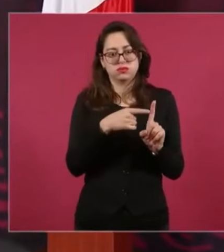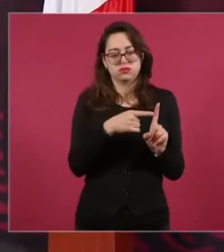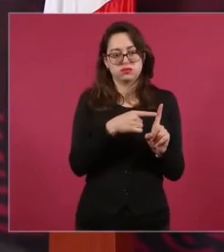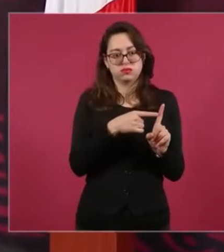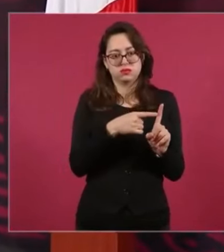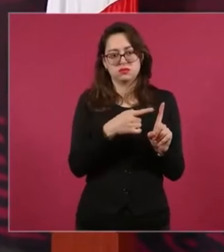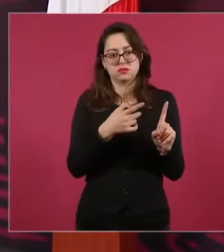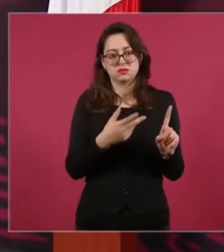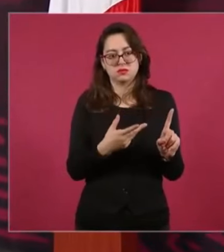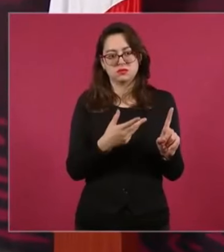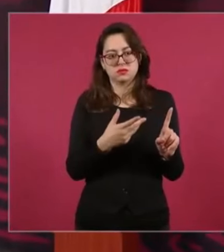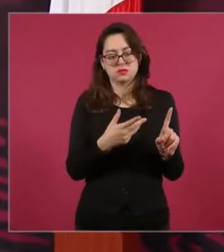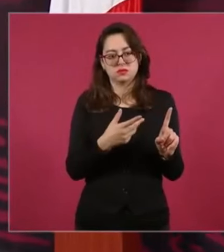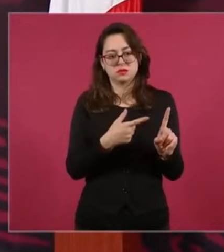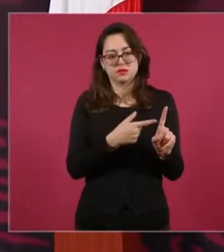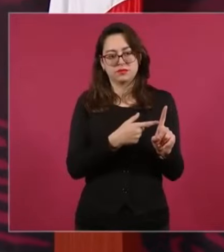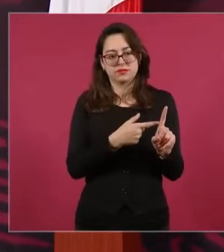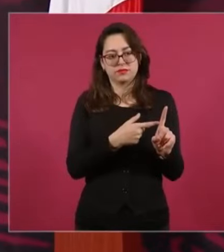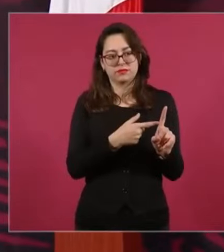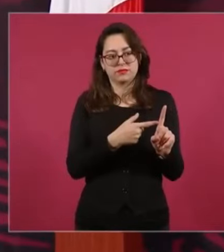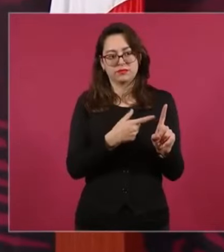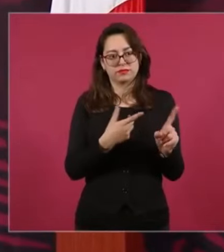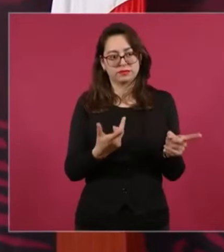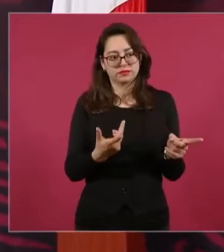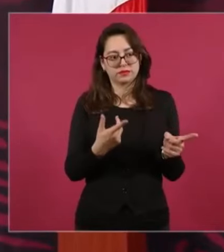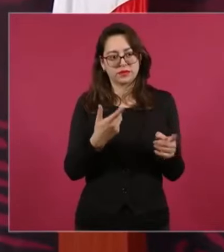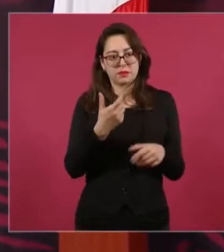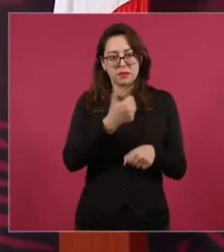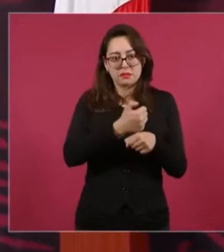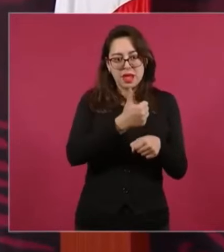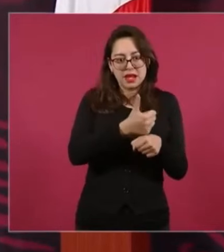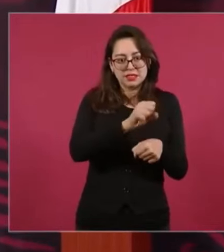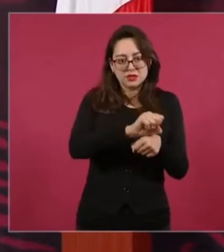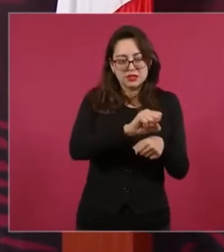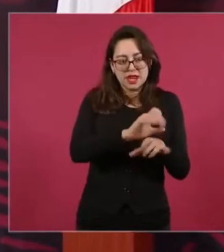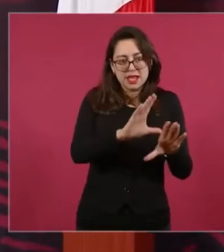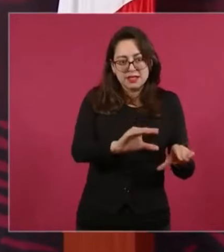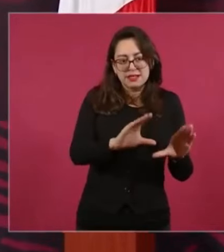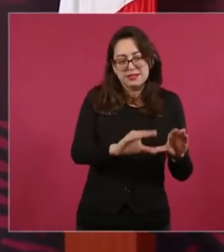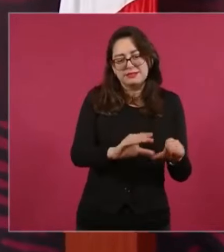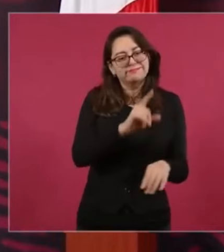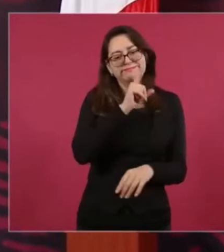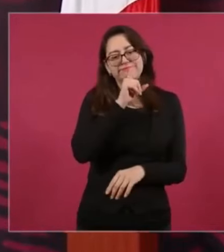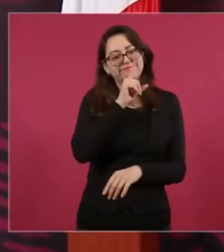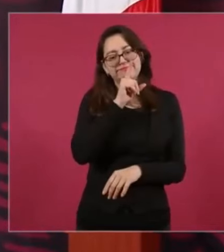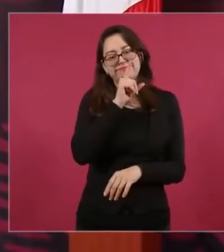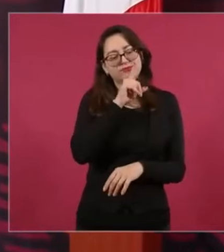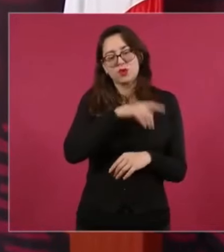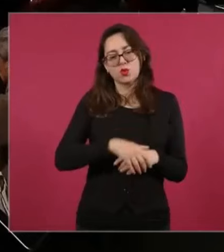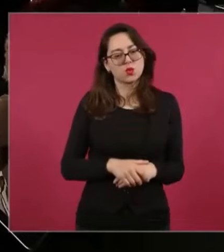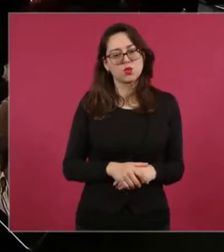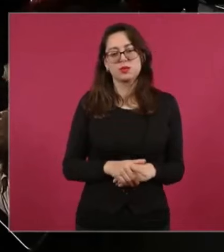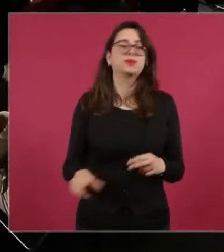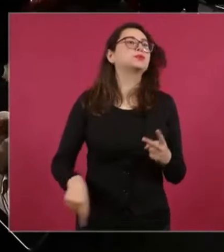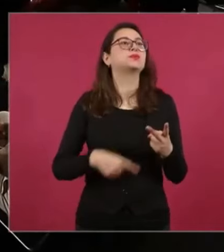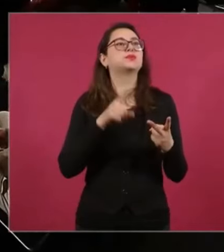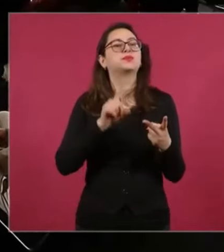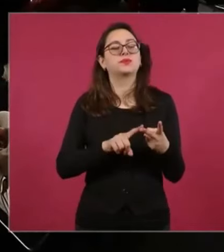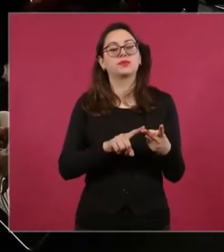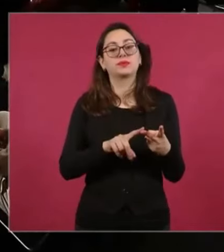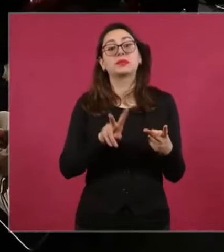maestro. maestro educación básica y, desde luego, el maestro Vasconcelos.